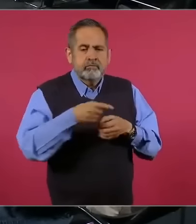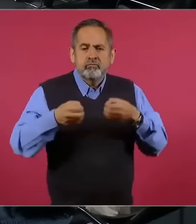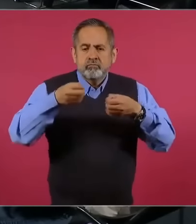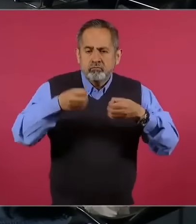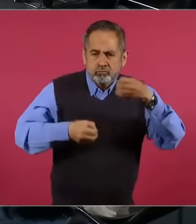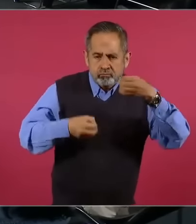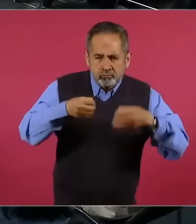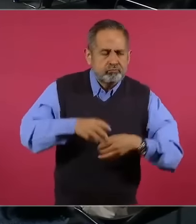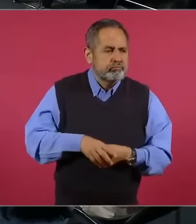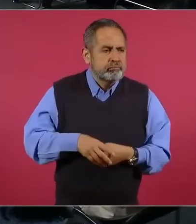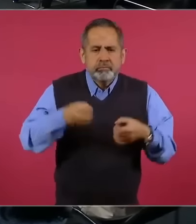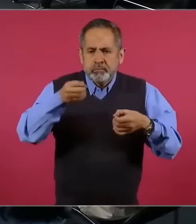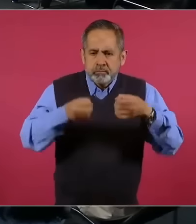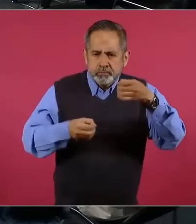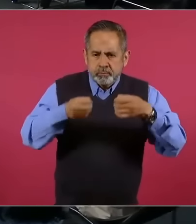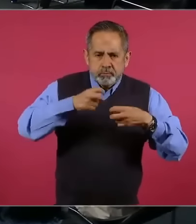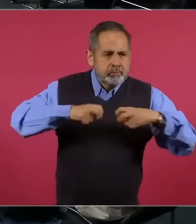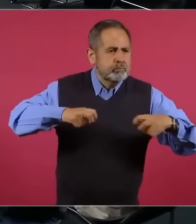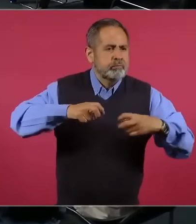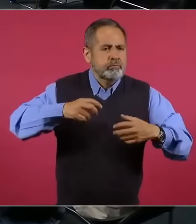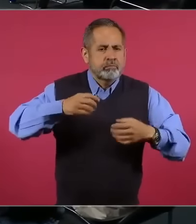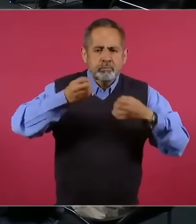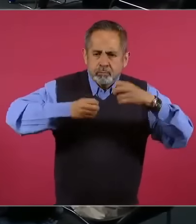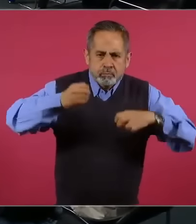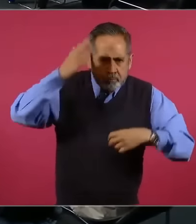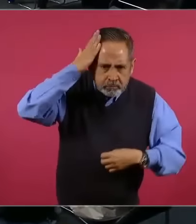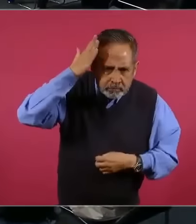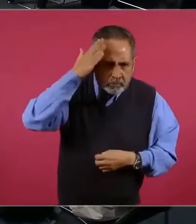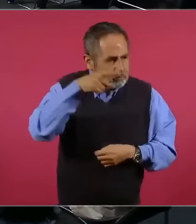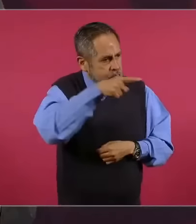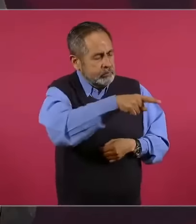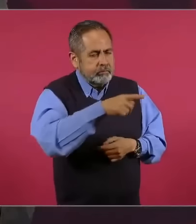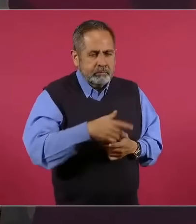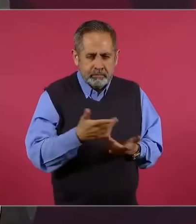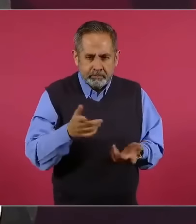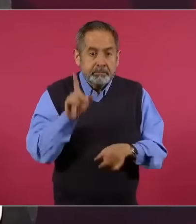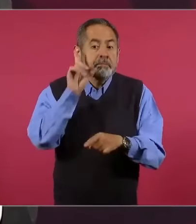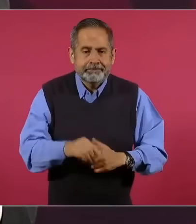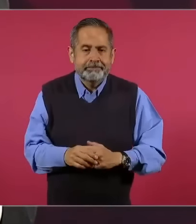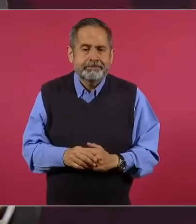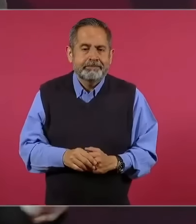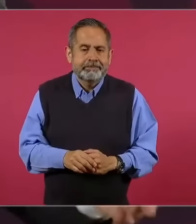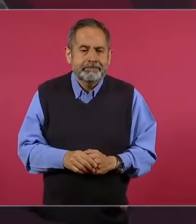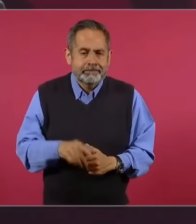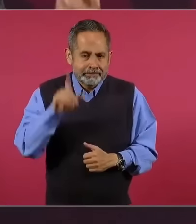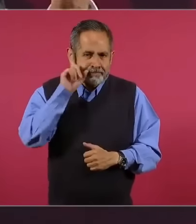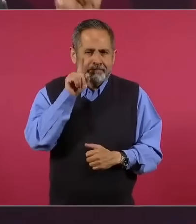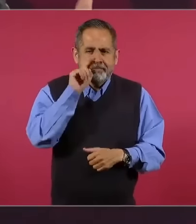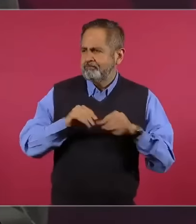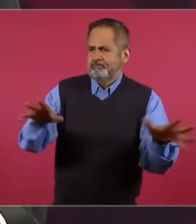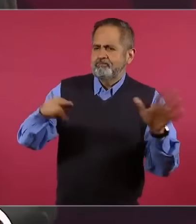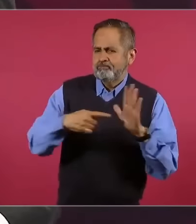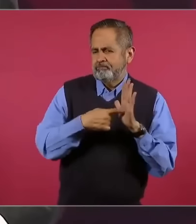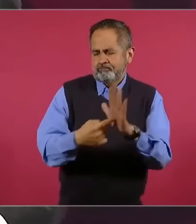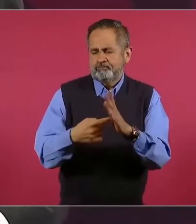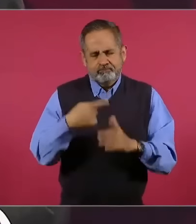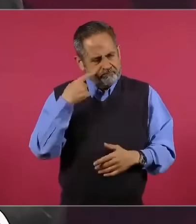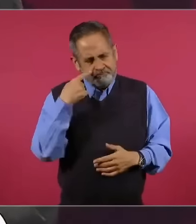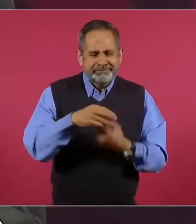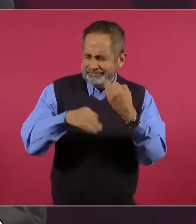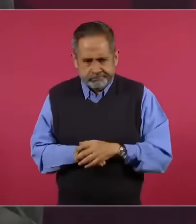los magistrados, los ministros. Mañana vamos a informar todo.